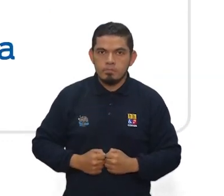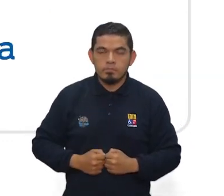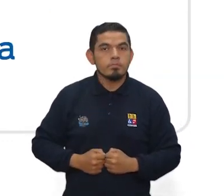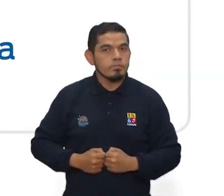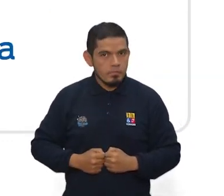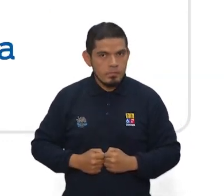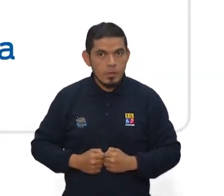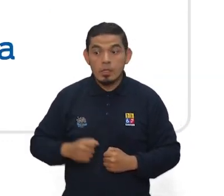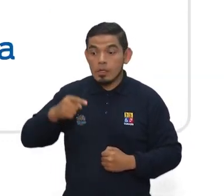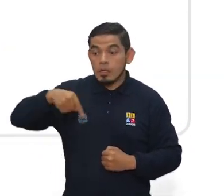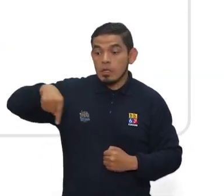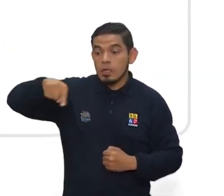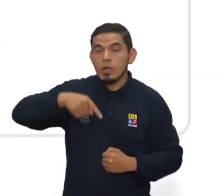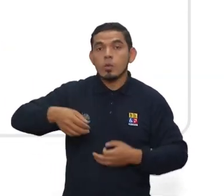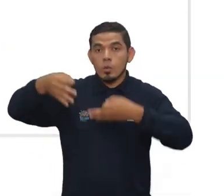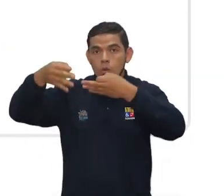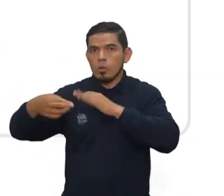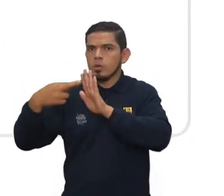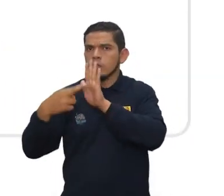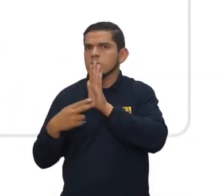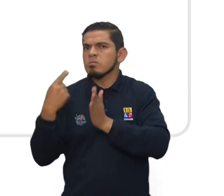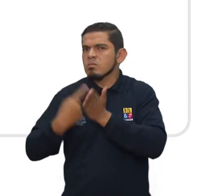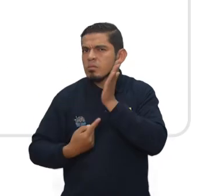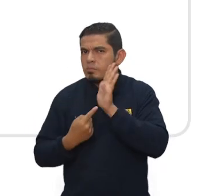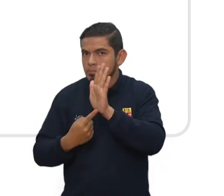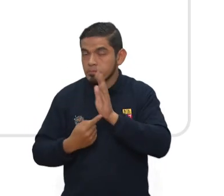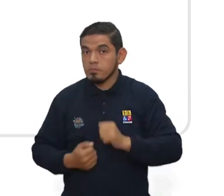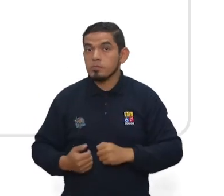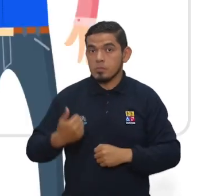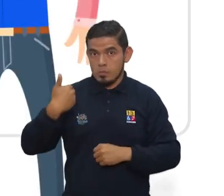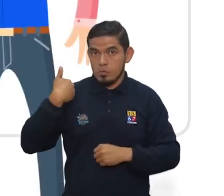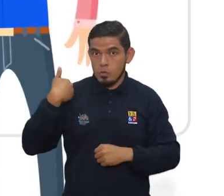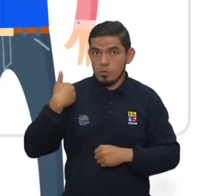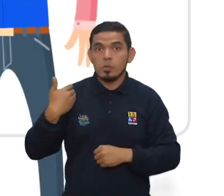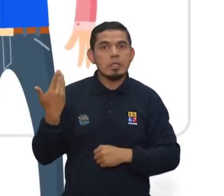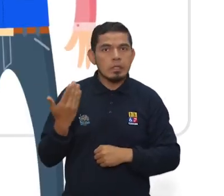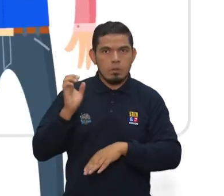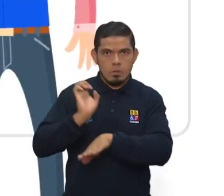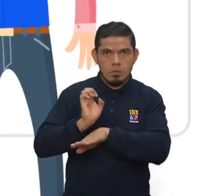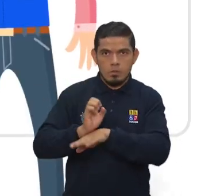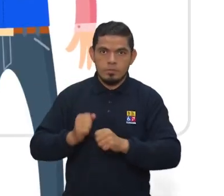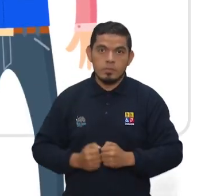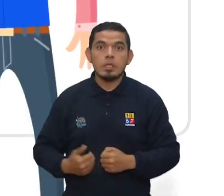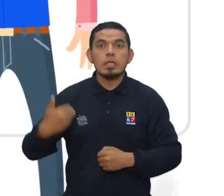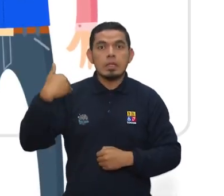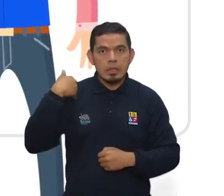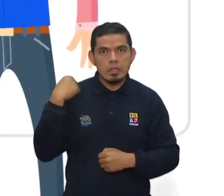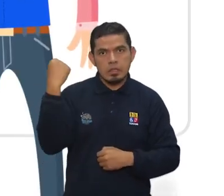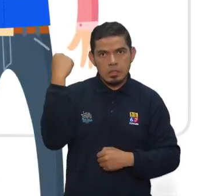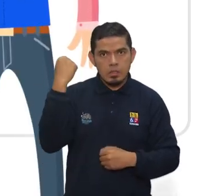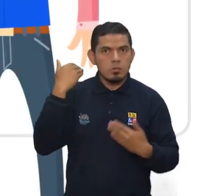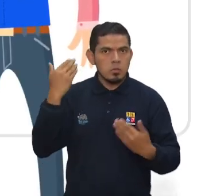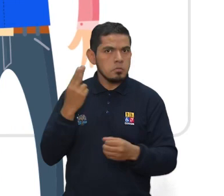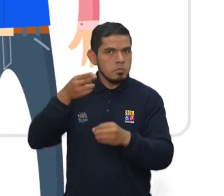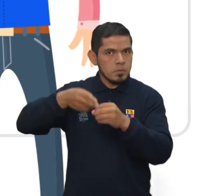Ciudadana y Control Social, quienes deberán cumplir con los siguientes requisitos. Ser ecuatoriana o ecuatoriano, estar en